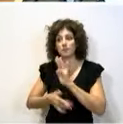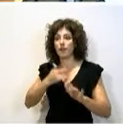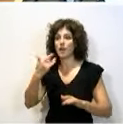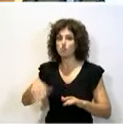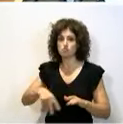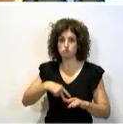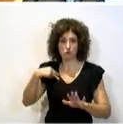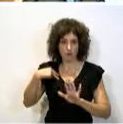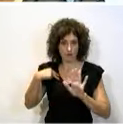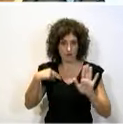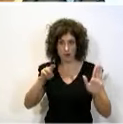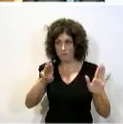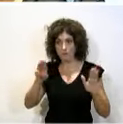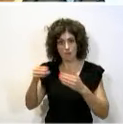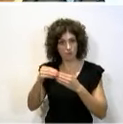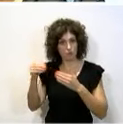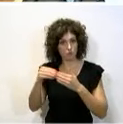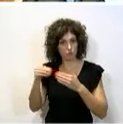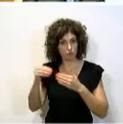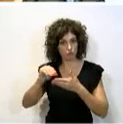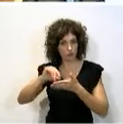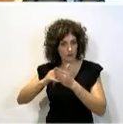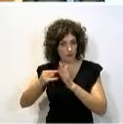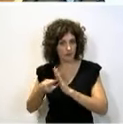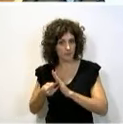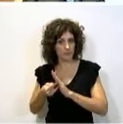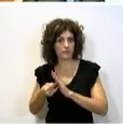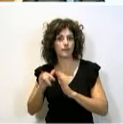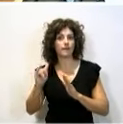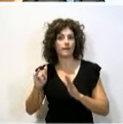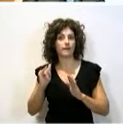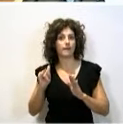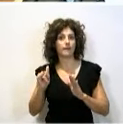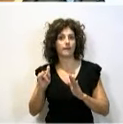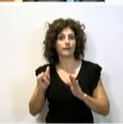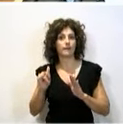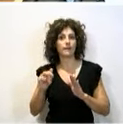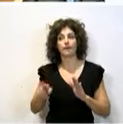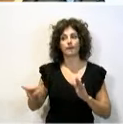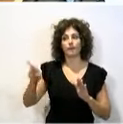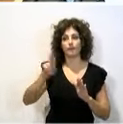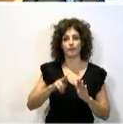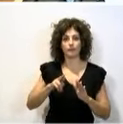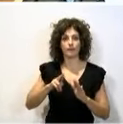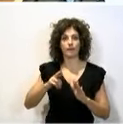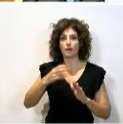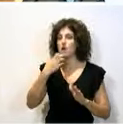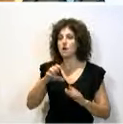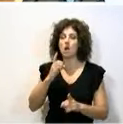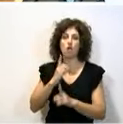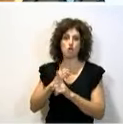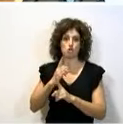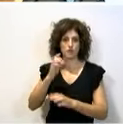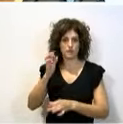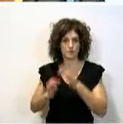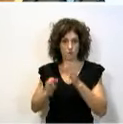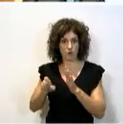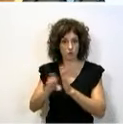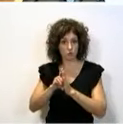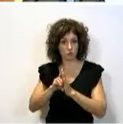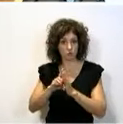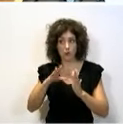Popular no utilizaron la herramienta que sí que tenían, que era haberlo recurrido ante el Tribunal Constitucional. Igual era por esos